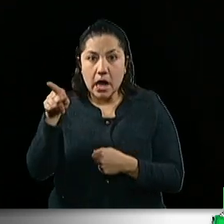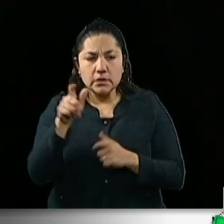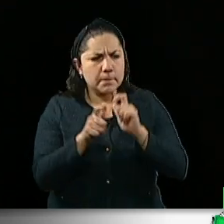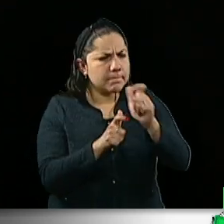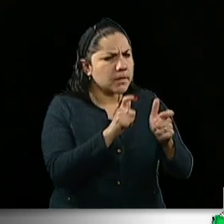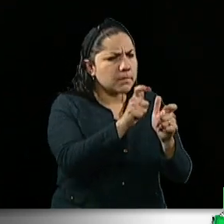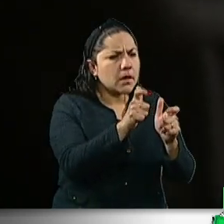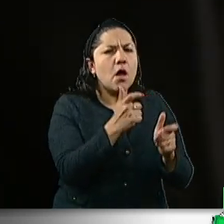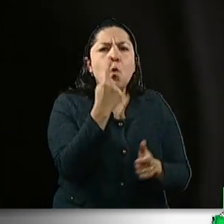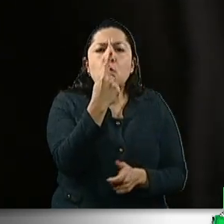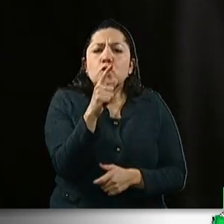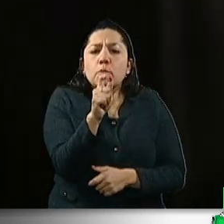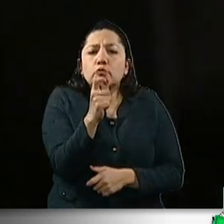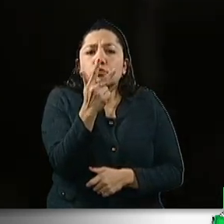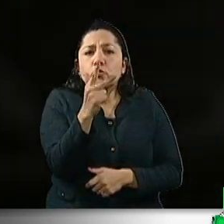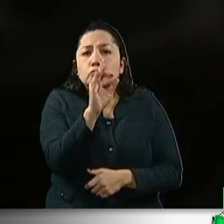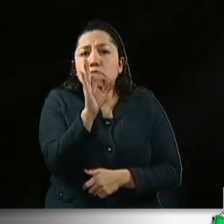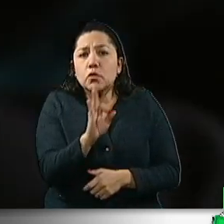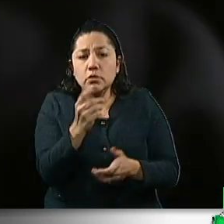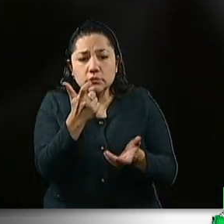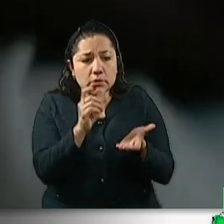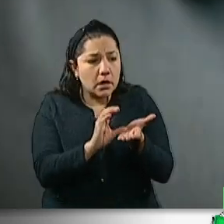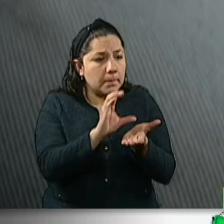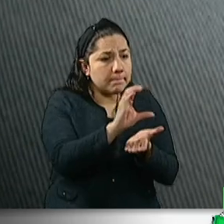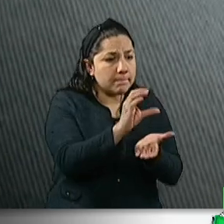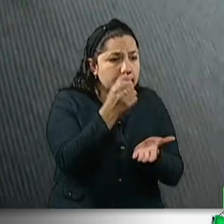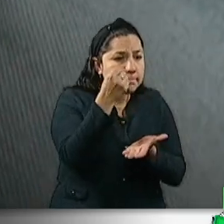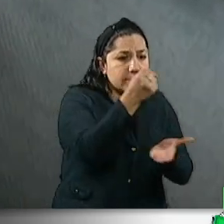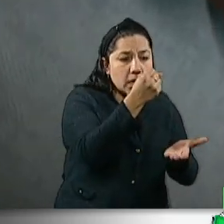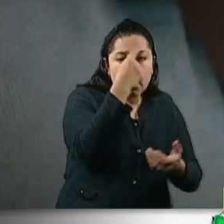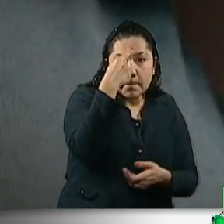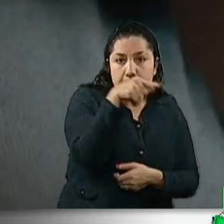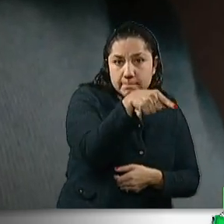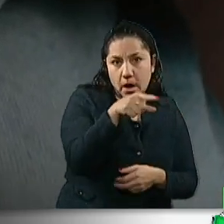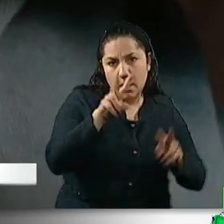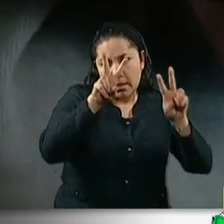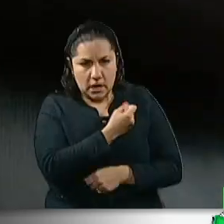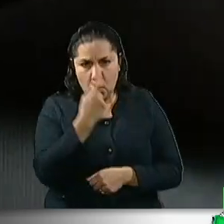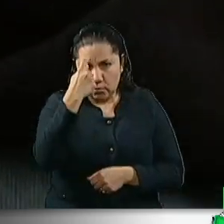público para atender la salud mental. Informo para Noticias del Congreso, Araceli Velázquez.